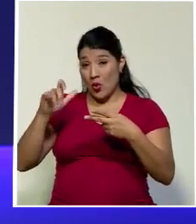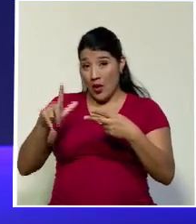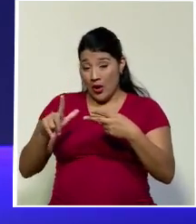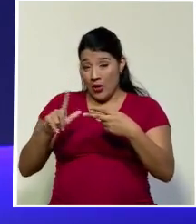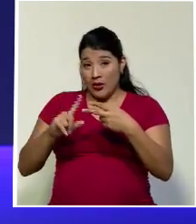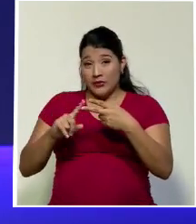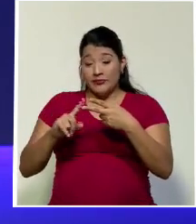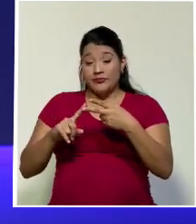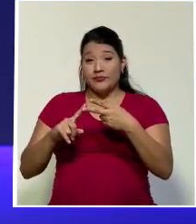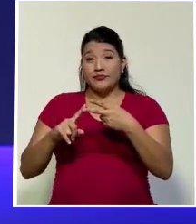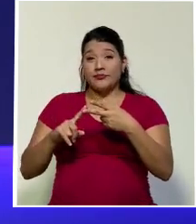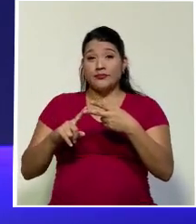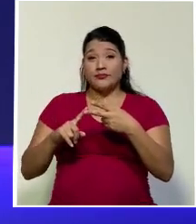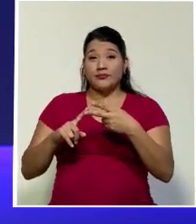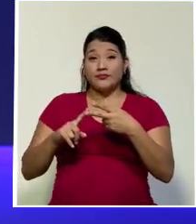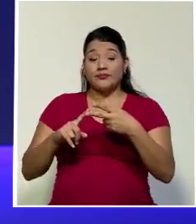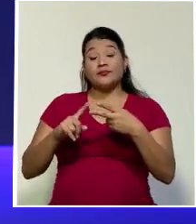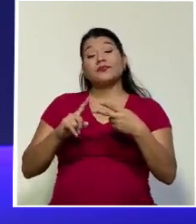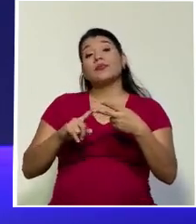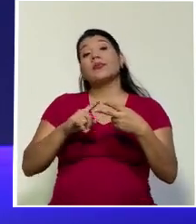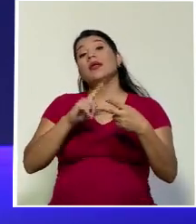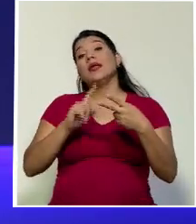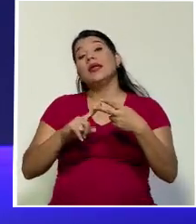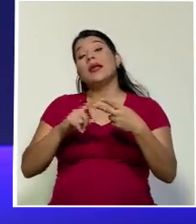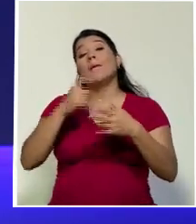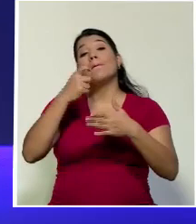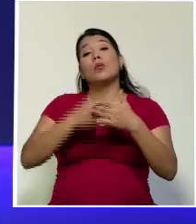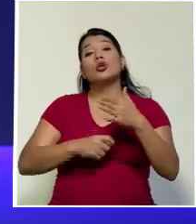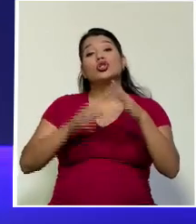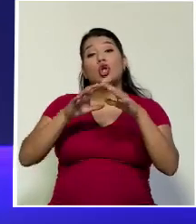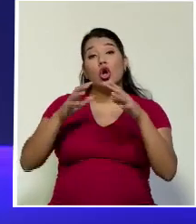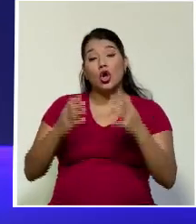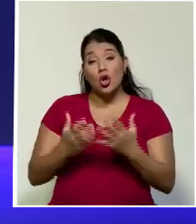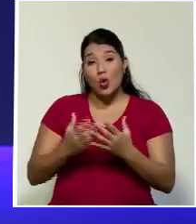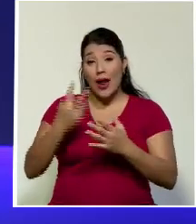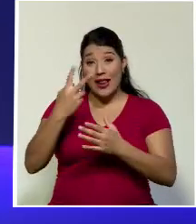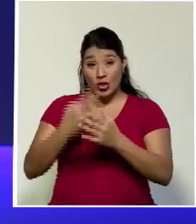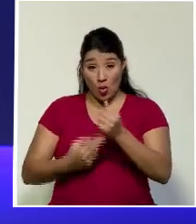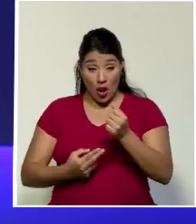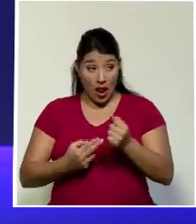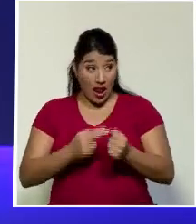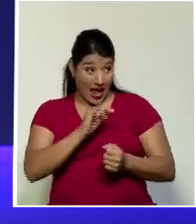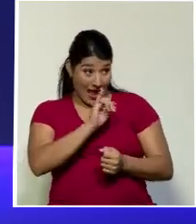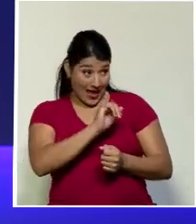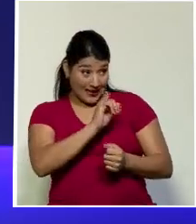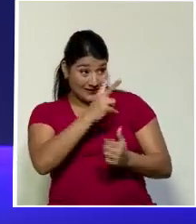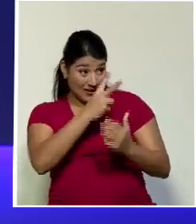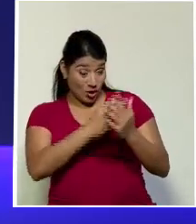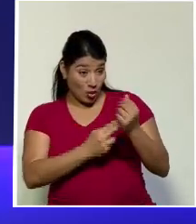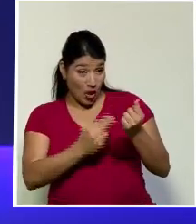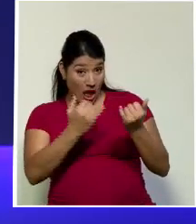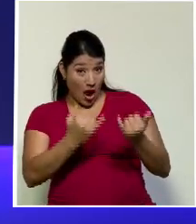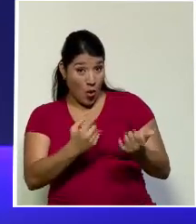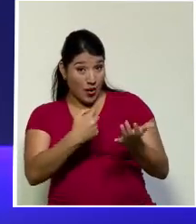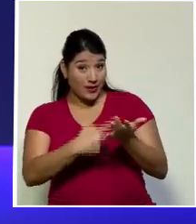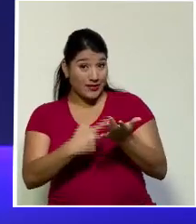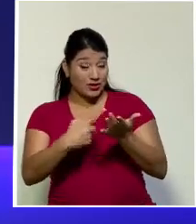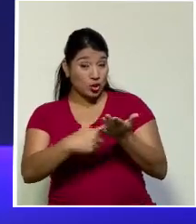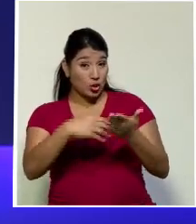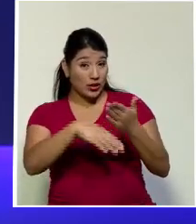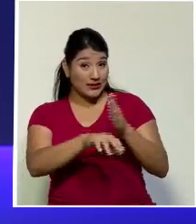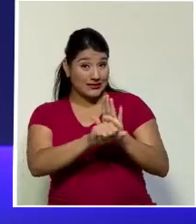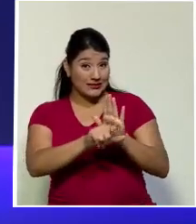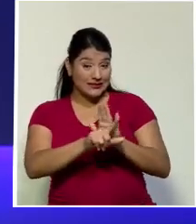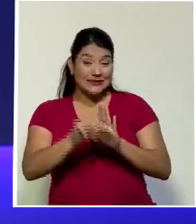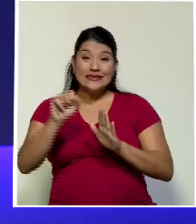y el impuesto global dual. ¿Cuál es la diferencia entre uno ¿Qué es el que está ahora en discusión en la asamblea? El impuesto global justamente lo que